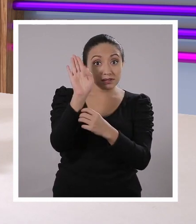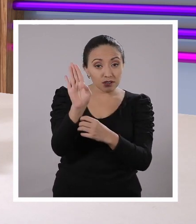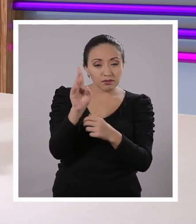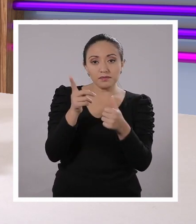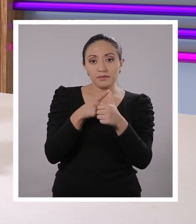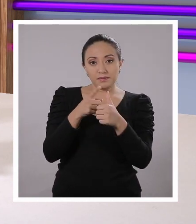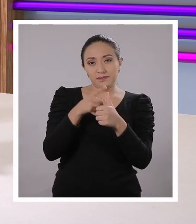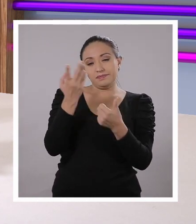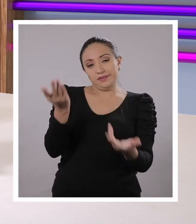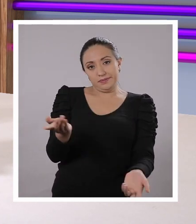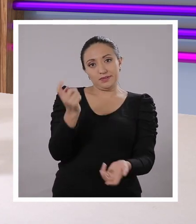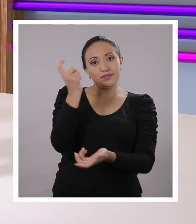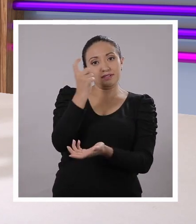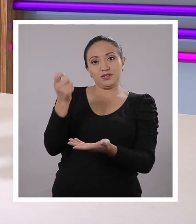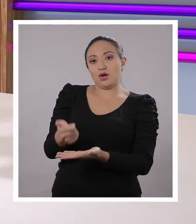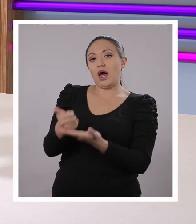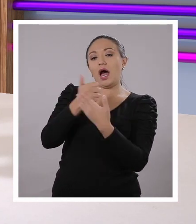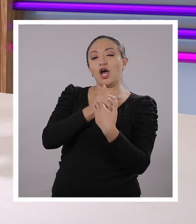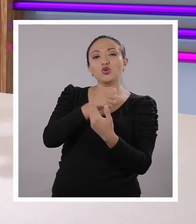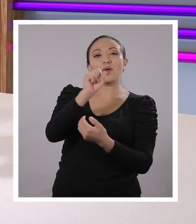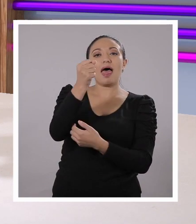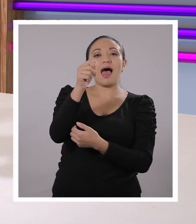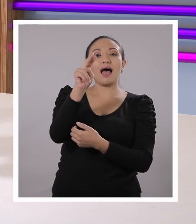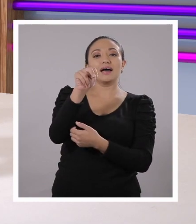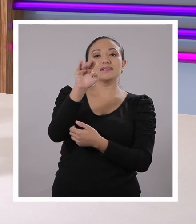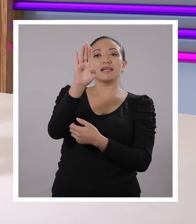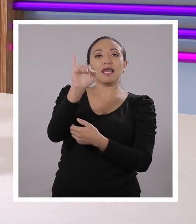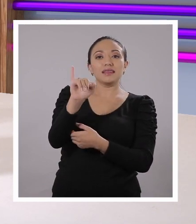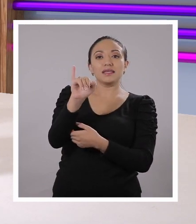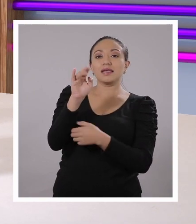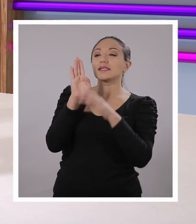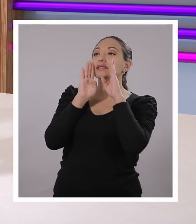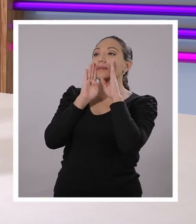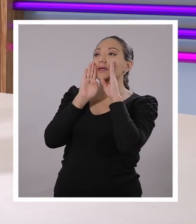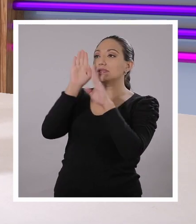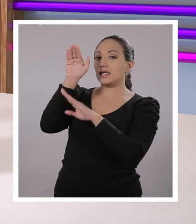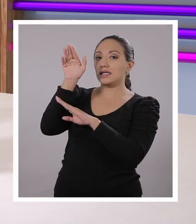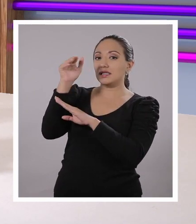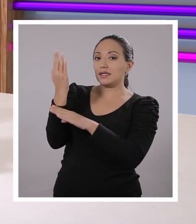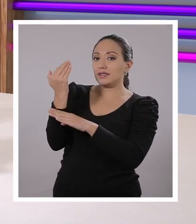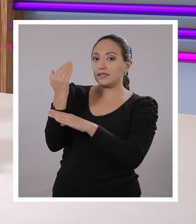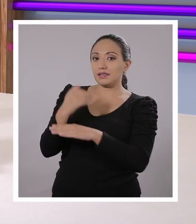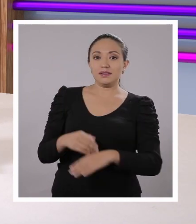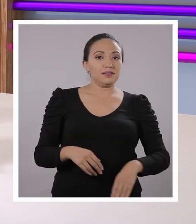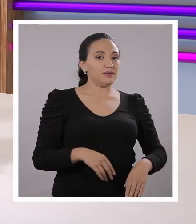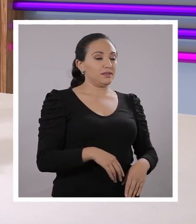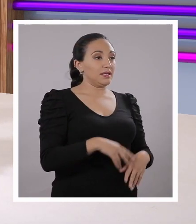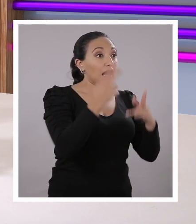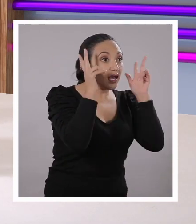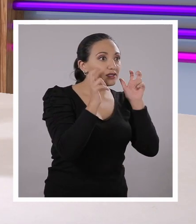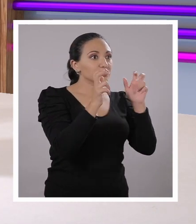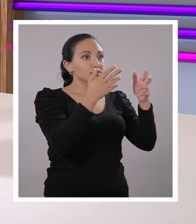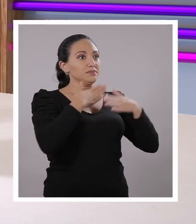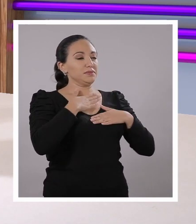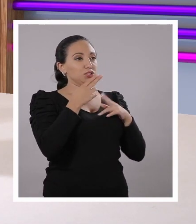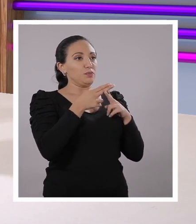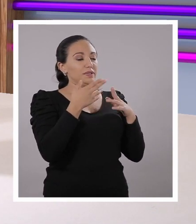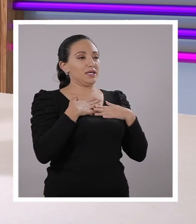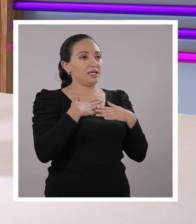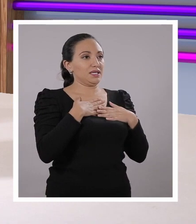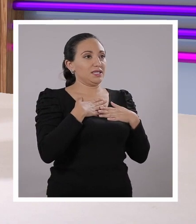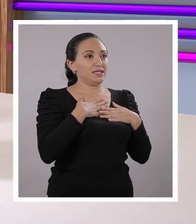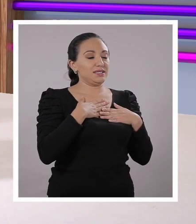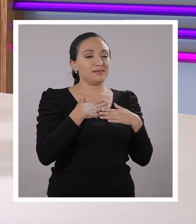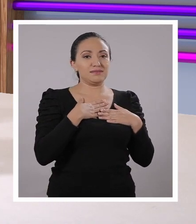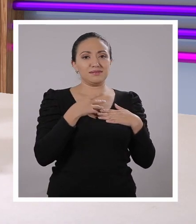contarles cuál es este tema, yo necesito la presencia de Santi para que me ayude. Así que lo voy a llamar Santi. Escuché que por